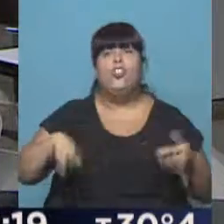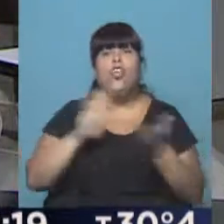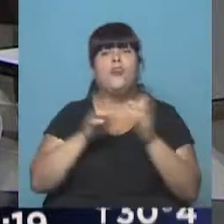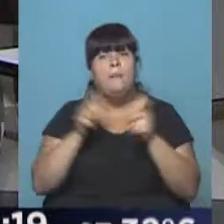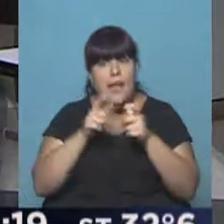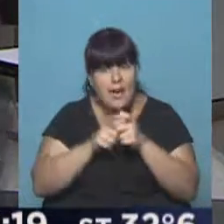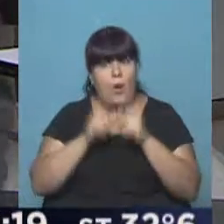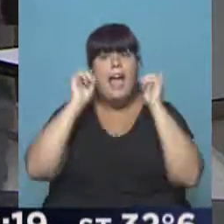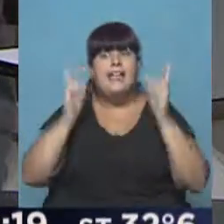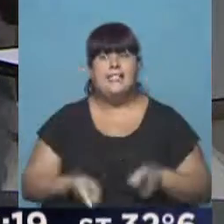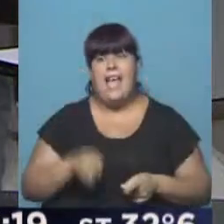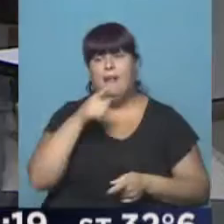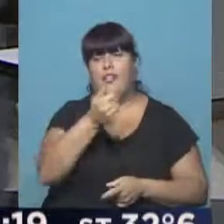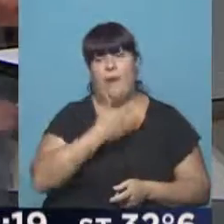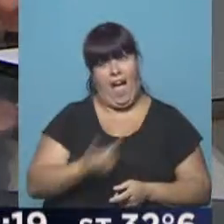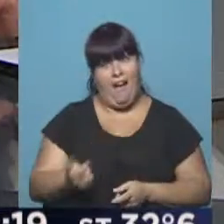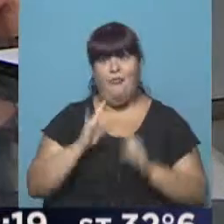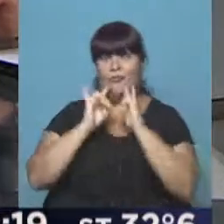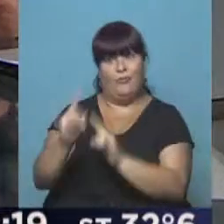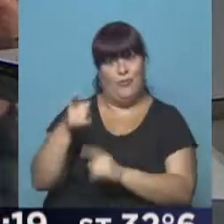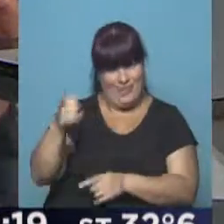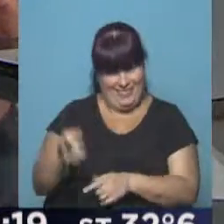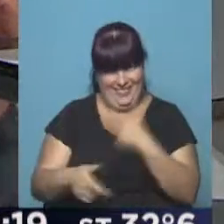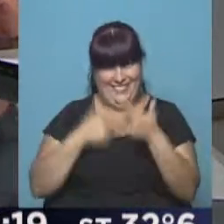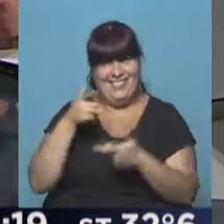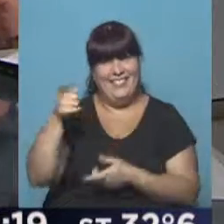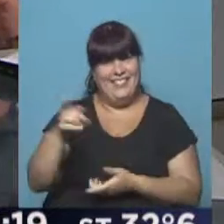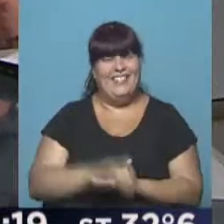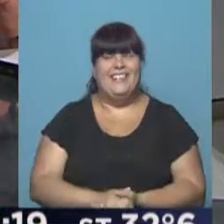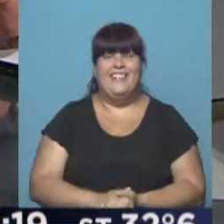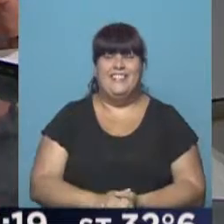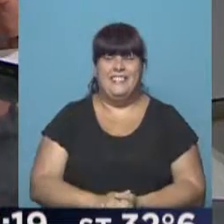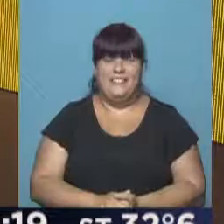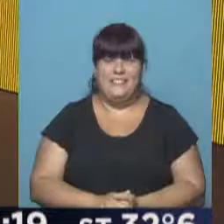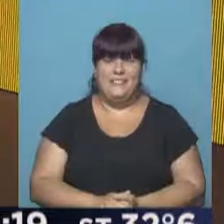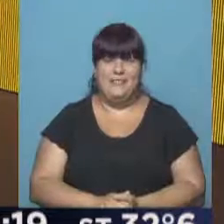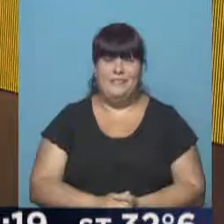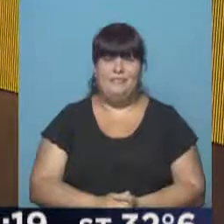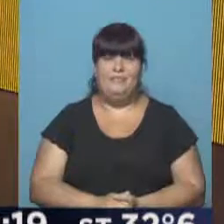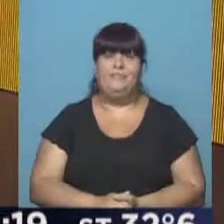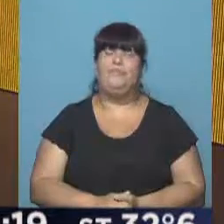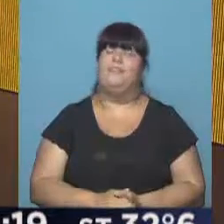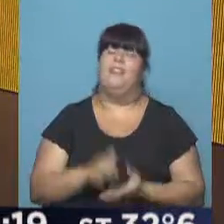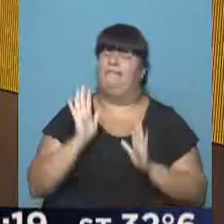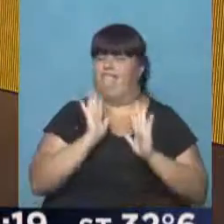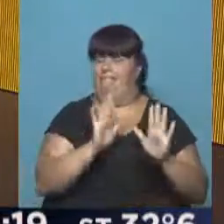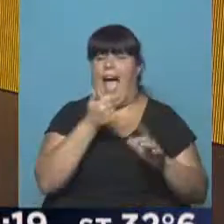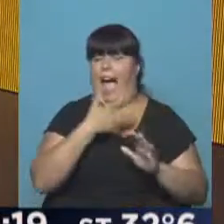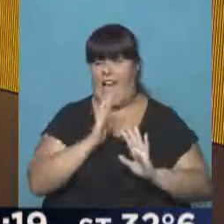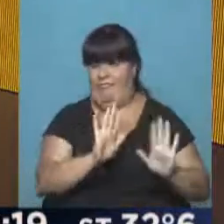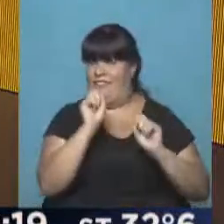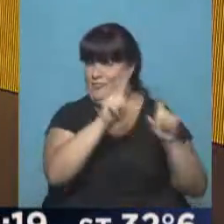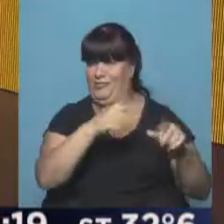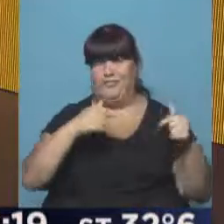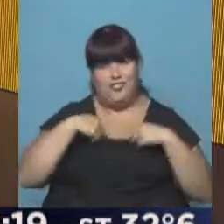con películas, incluida la de la AFA, tiene la respuesta alejita. A ver. Le dejo la de la AFA a Juan